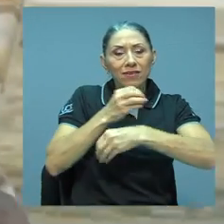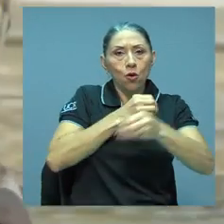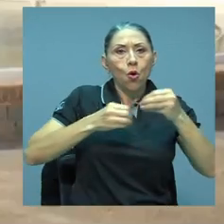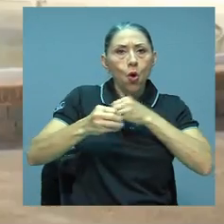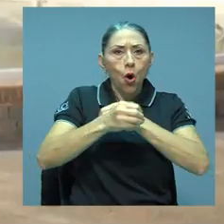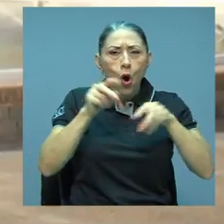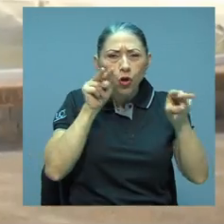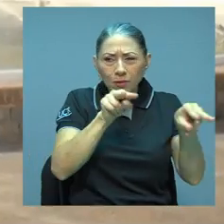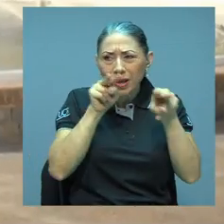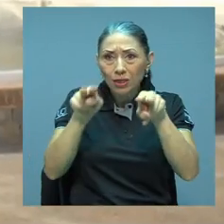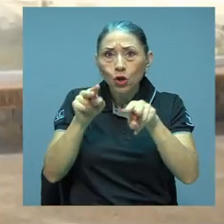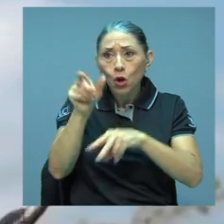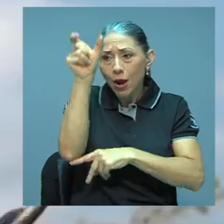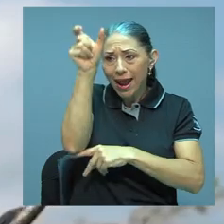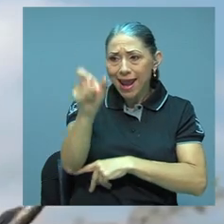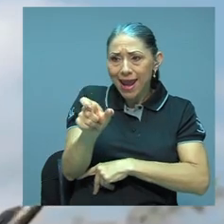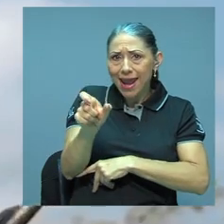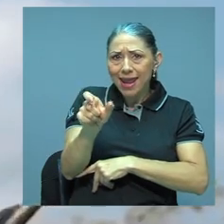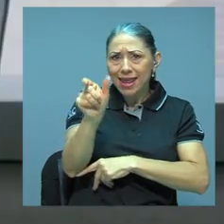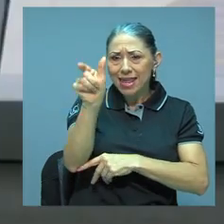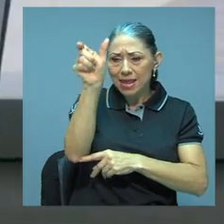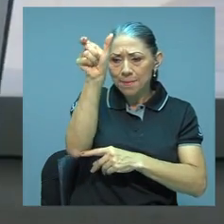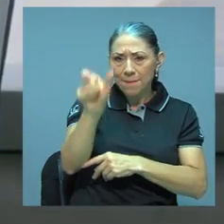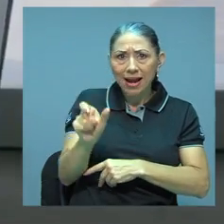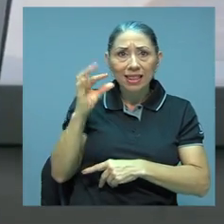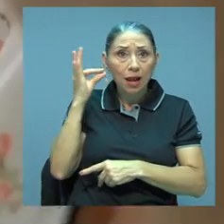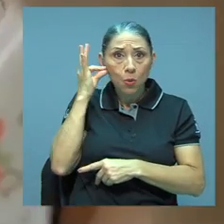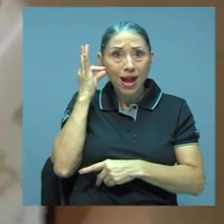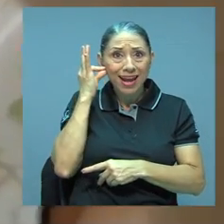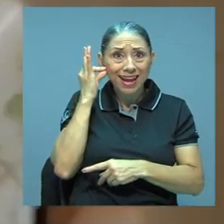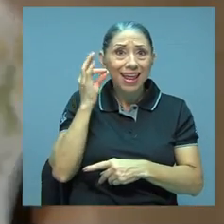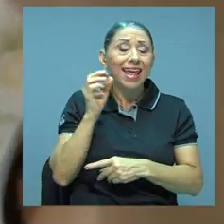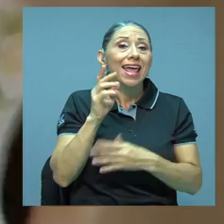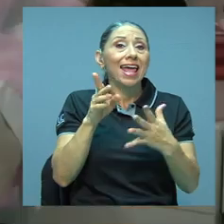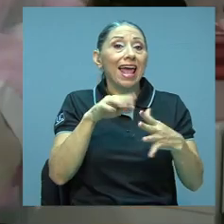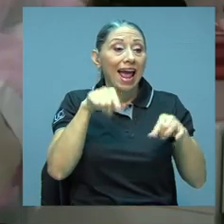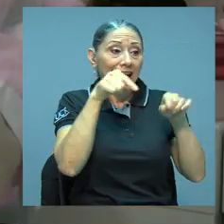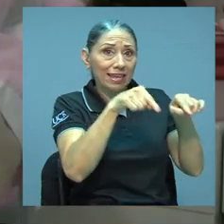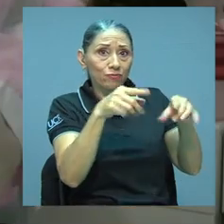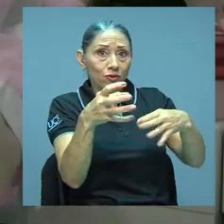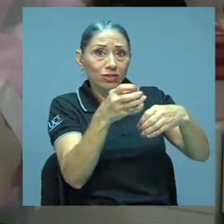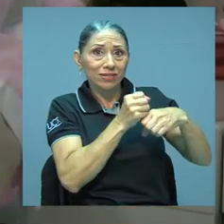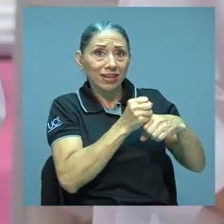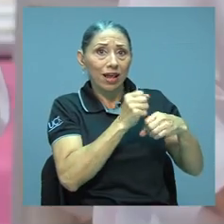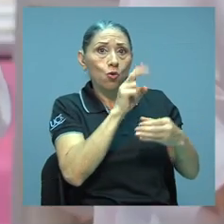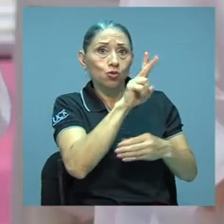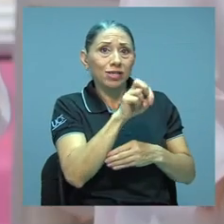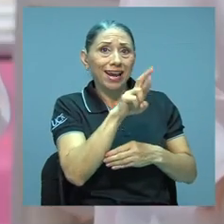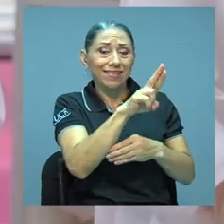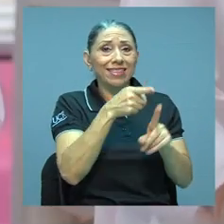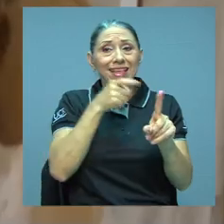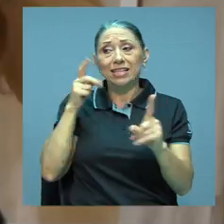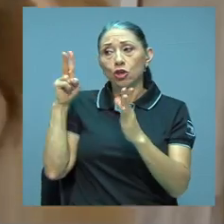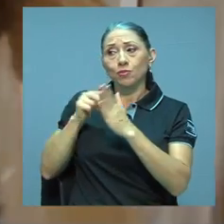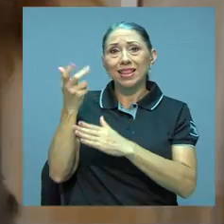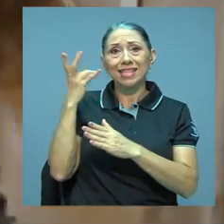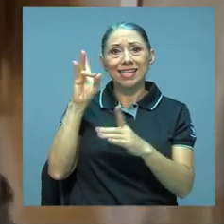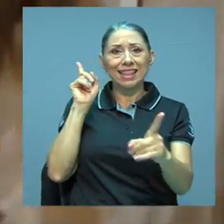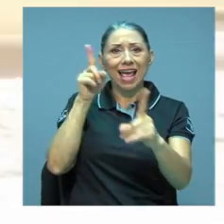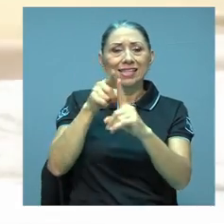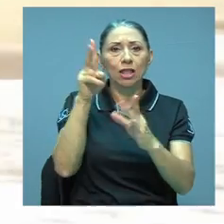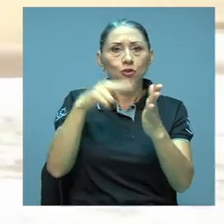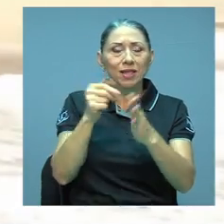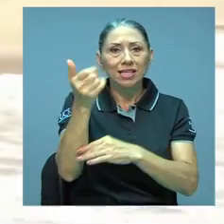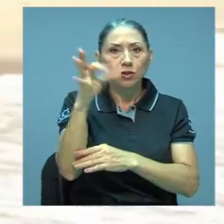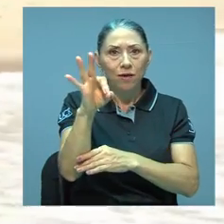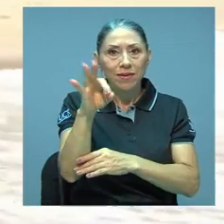de la Imagen de la Mujer en la publicidad de la UCR entre 2017 y 2019. De ese total, se documentaron